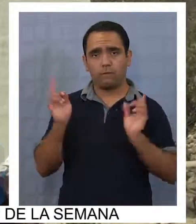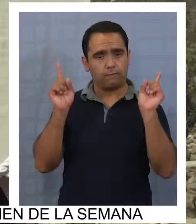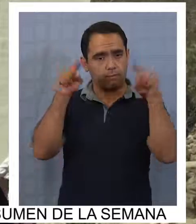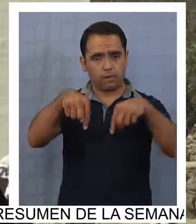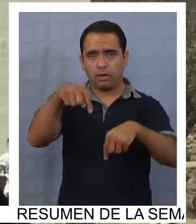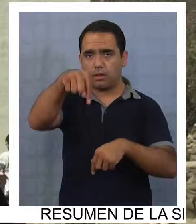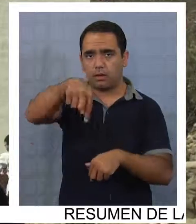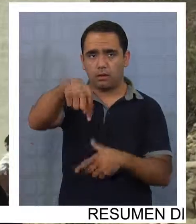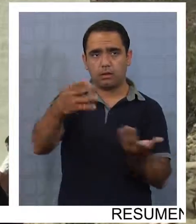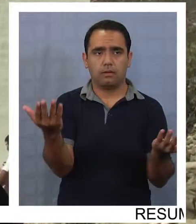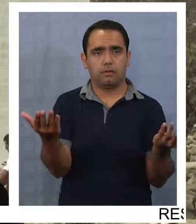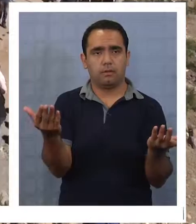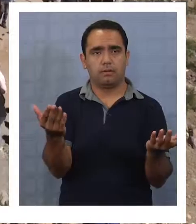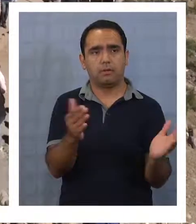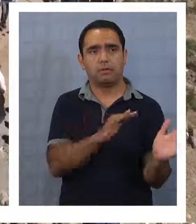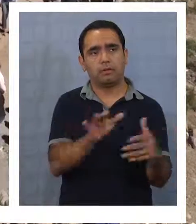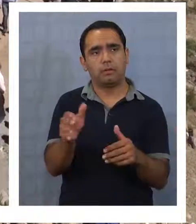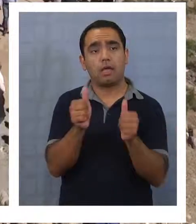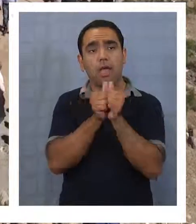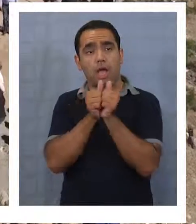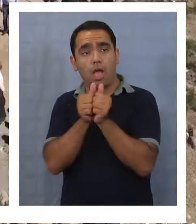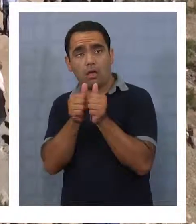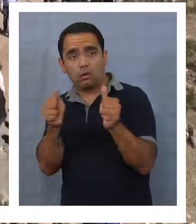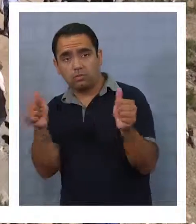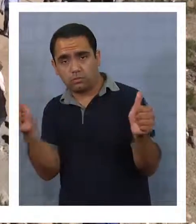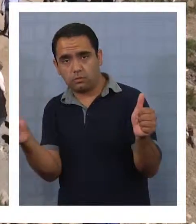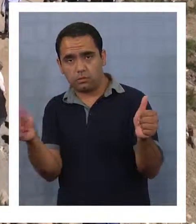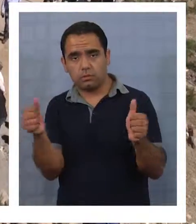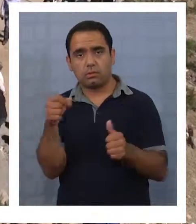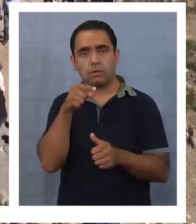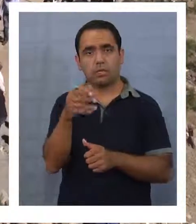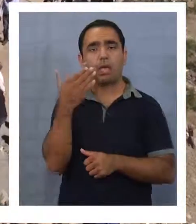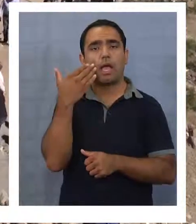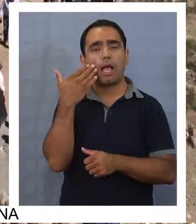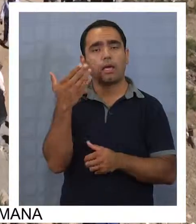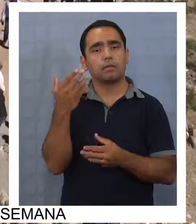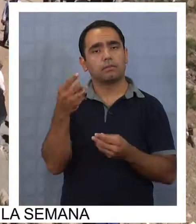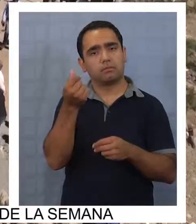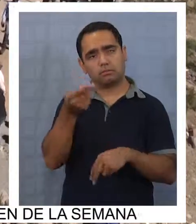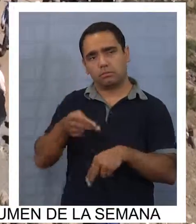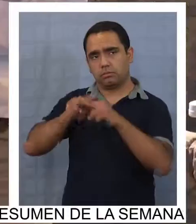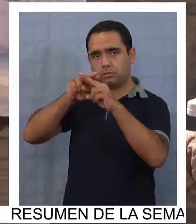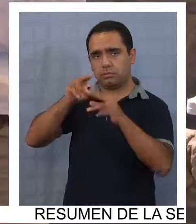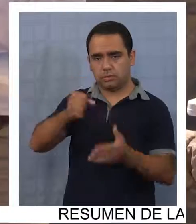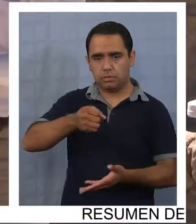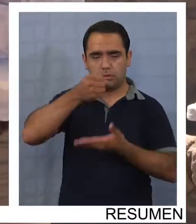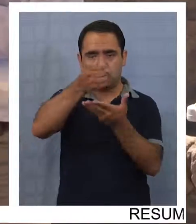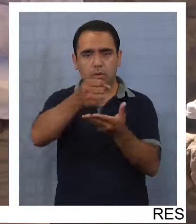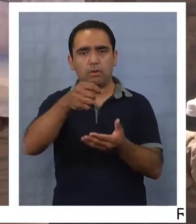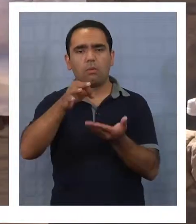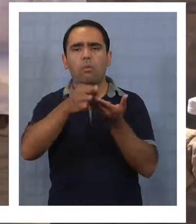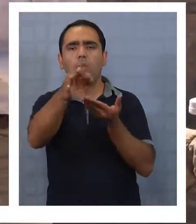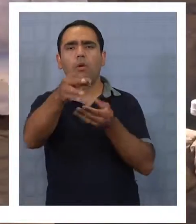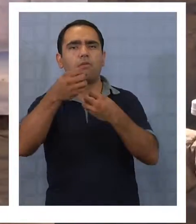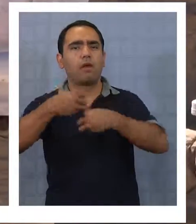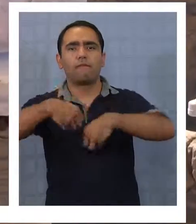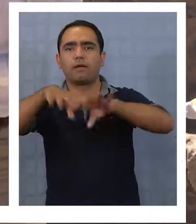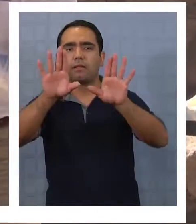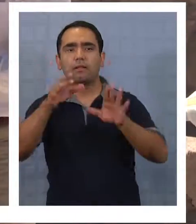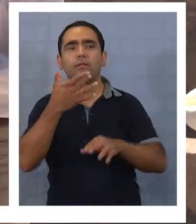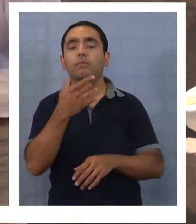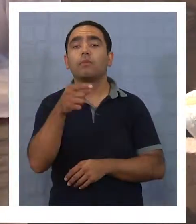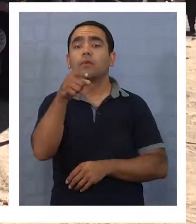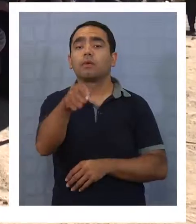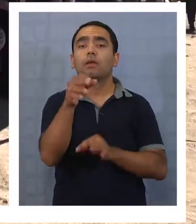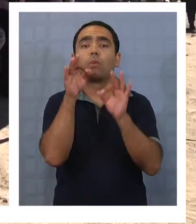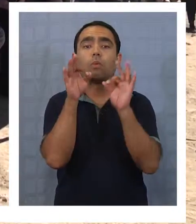acá. No es solamente gente de acá. Las autoridades justifican una inversión millonaria en un pueblo abandonado porque se trata